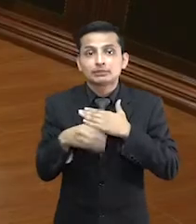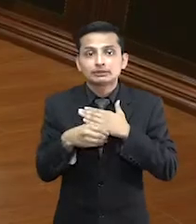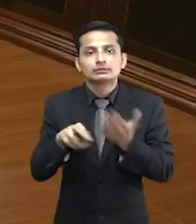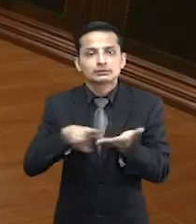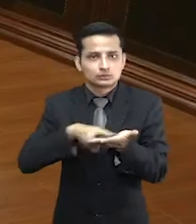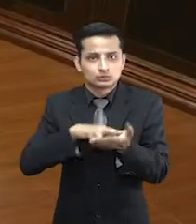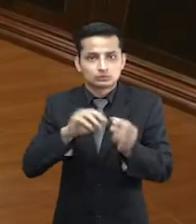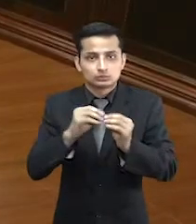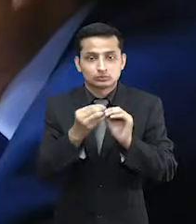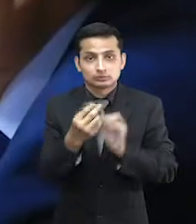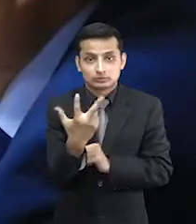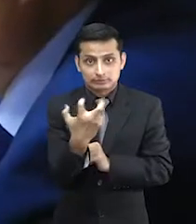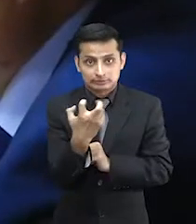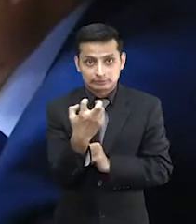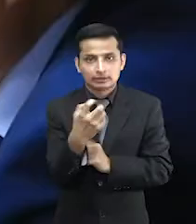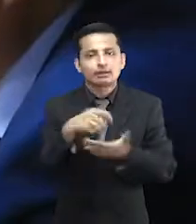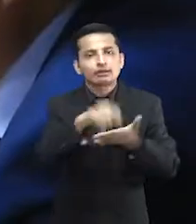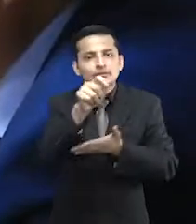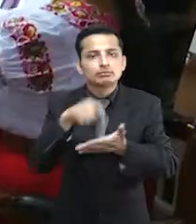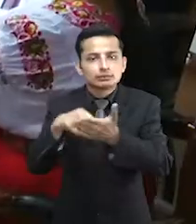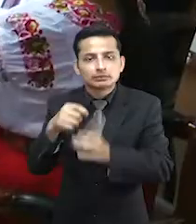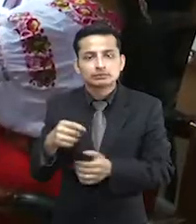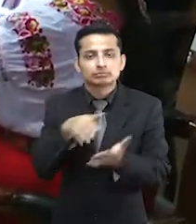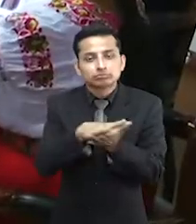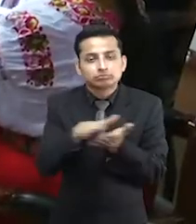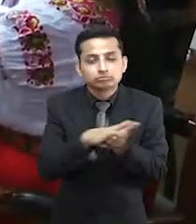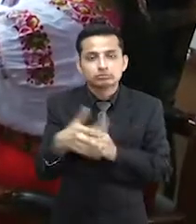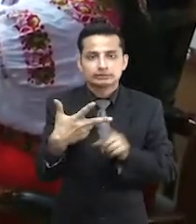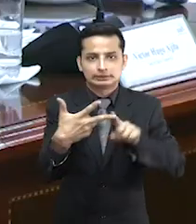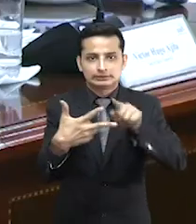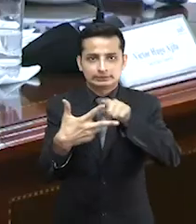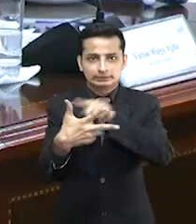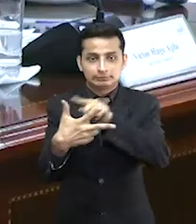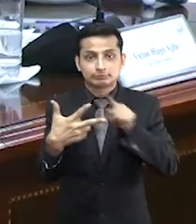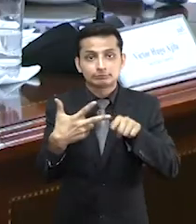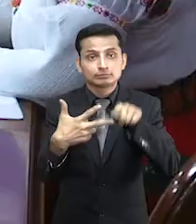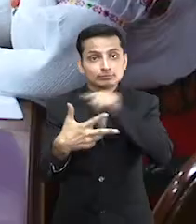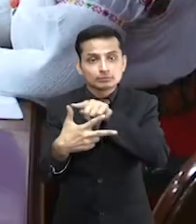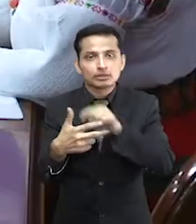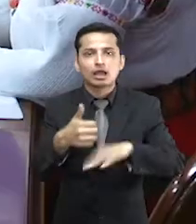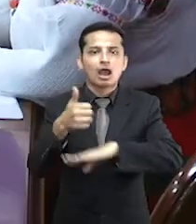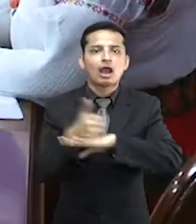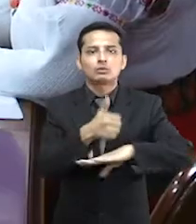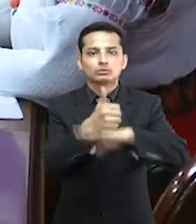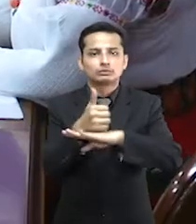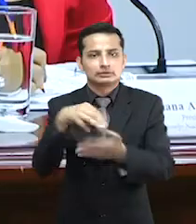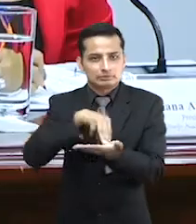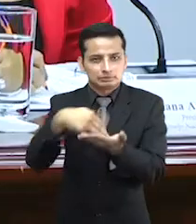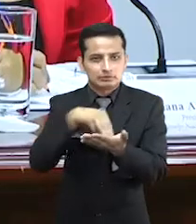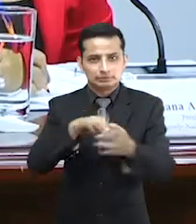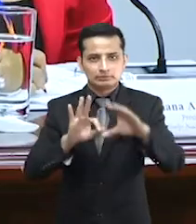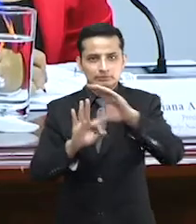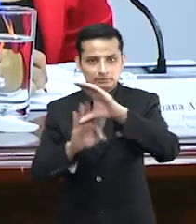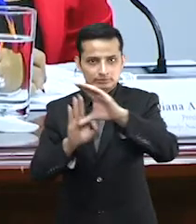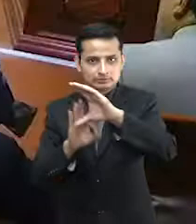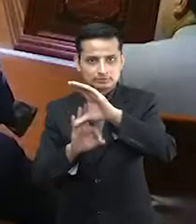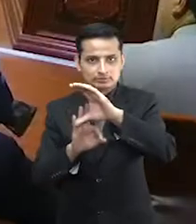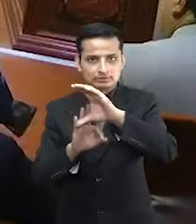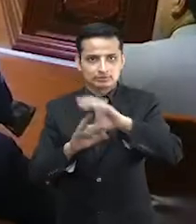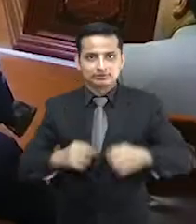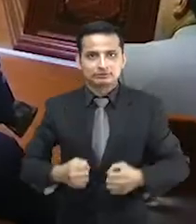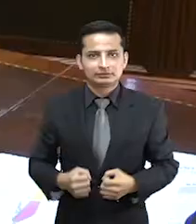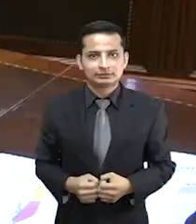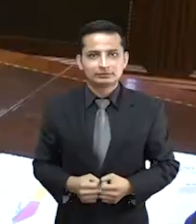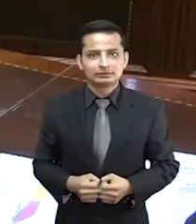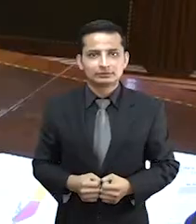Además, en sesión ordinaria número 13 aprobó el diseño de tres papeletas para la elección de autoridades del Consejo de Participación Ciudadana